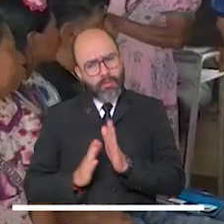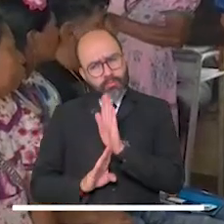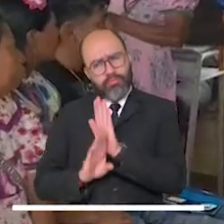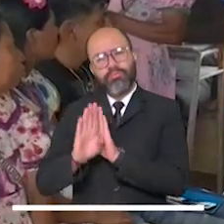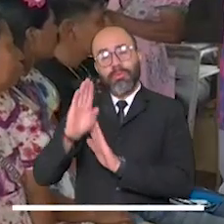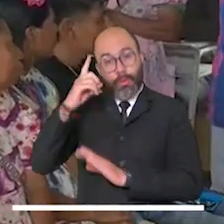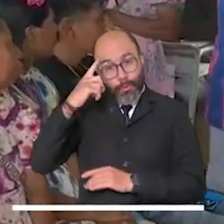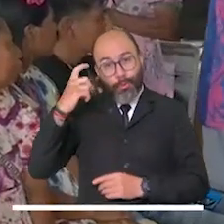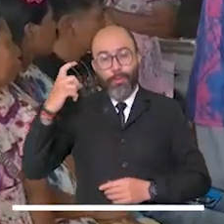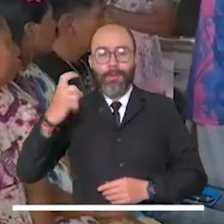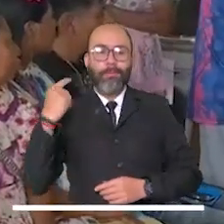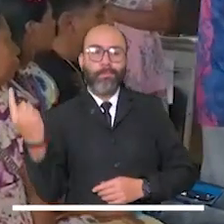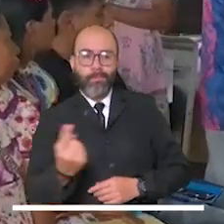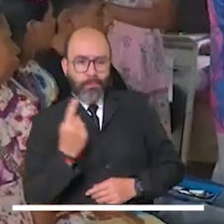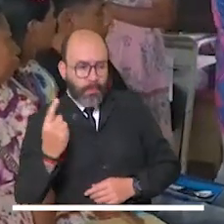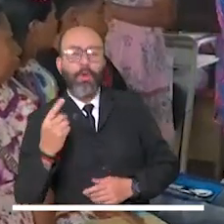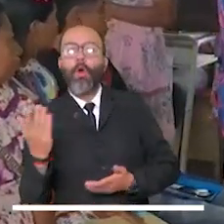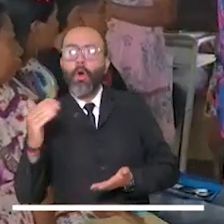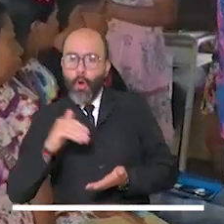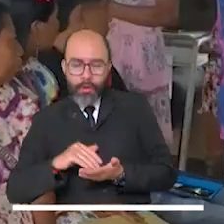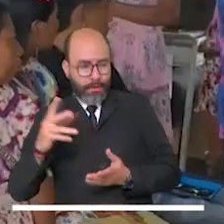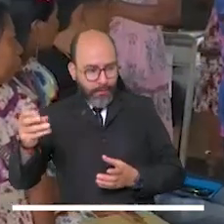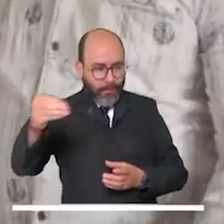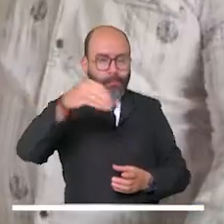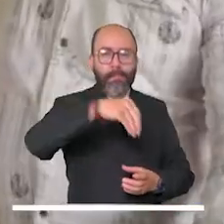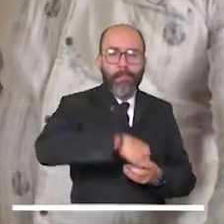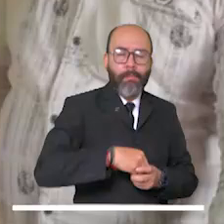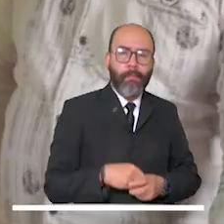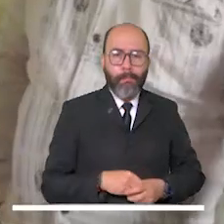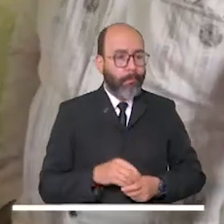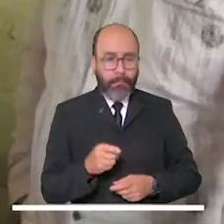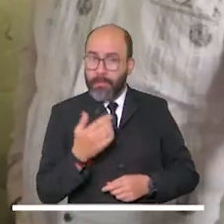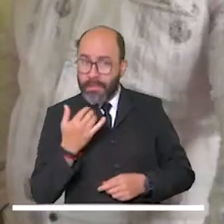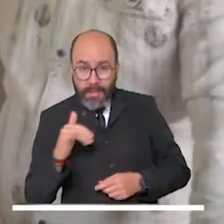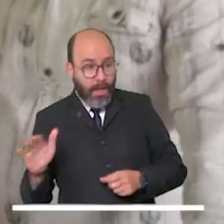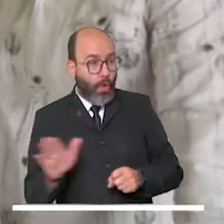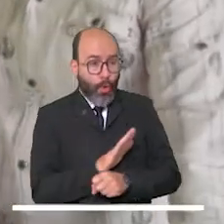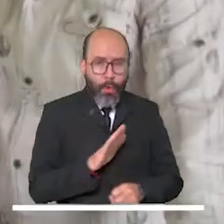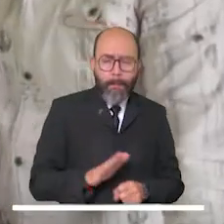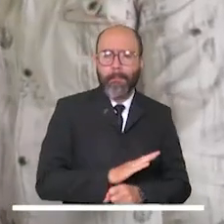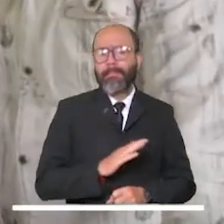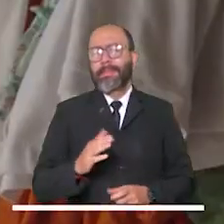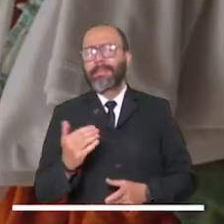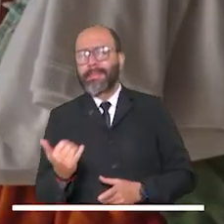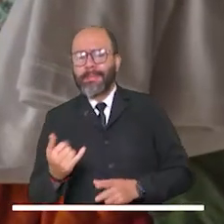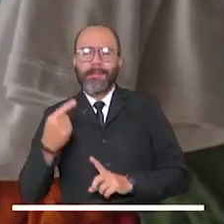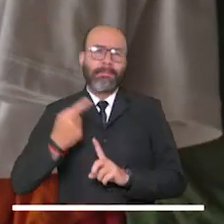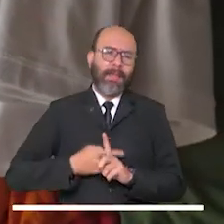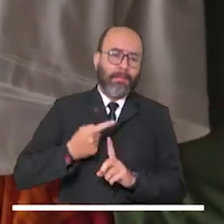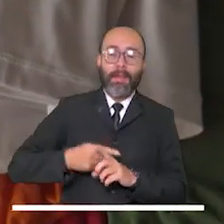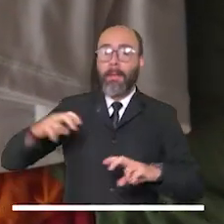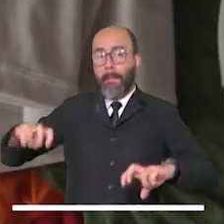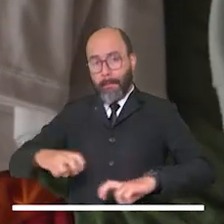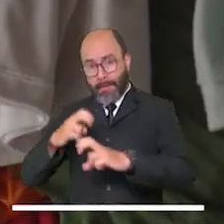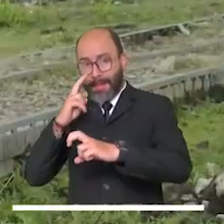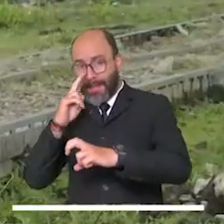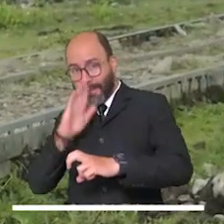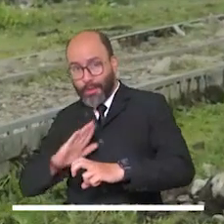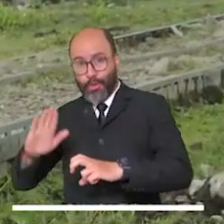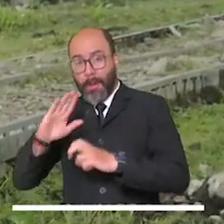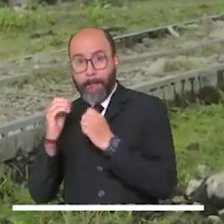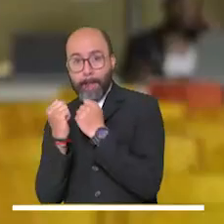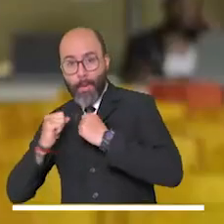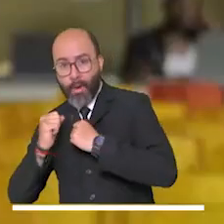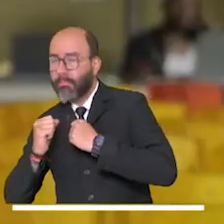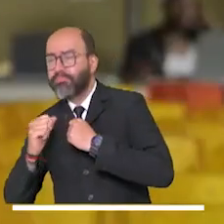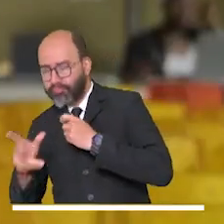de regresar a su territorio ancestral. Luego de ocupar por varios meses el Parque Nacional de Bogotá, los retornados ya están en sus